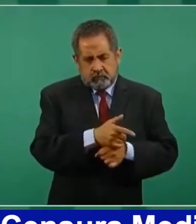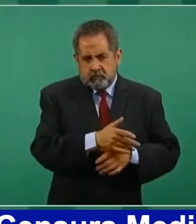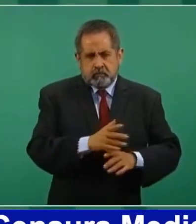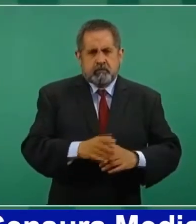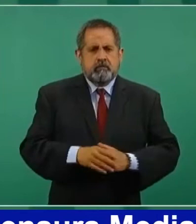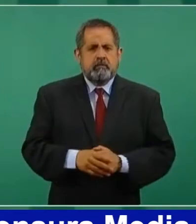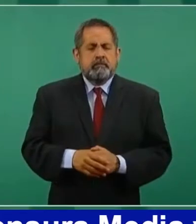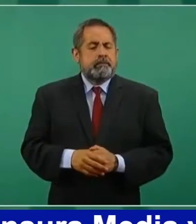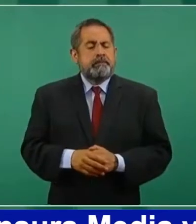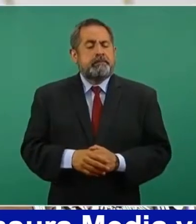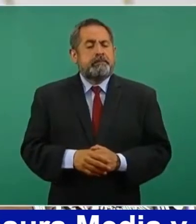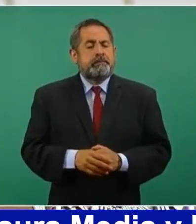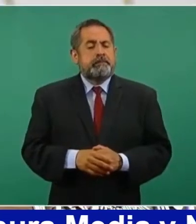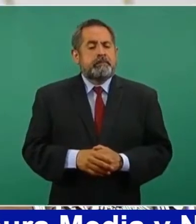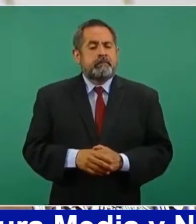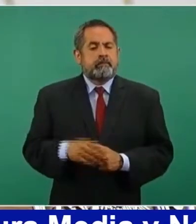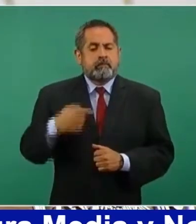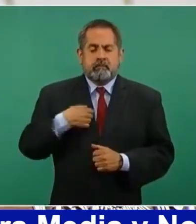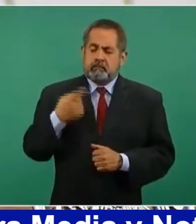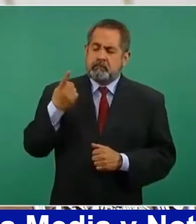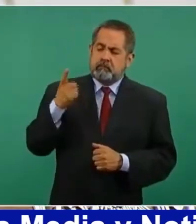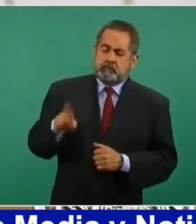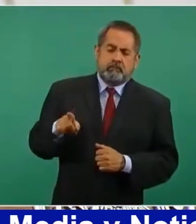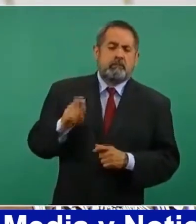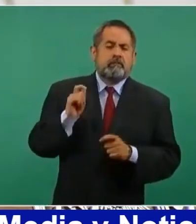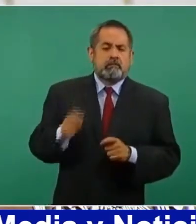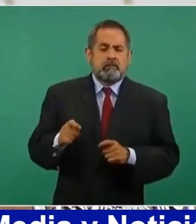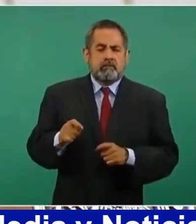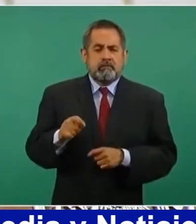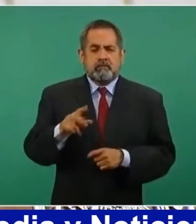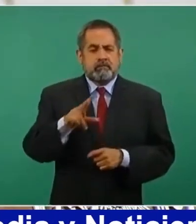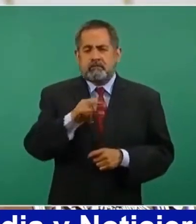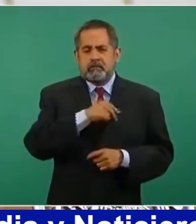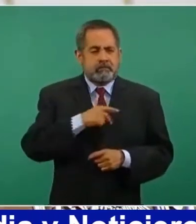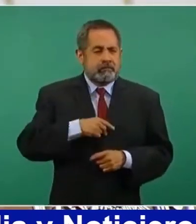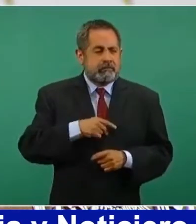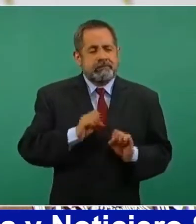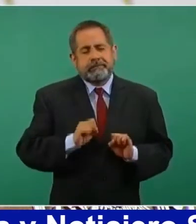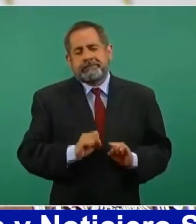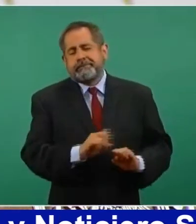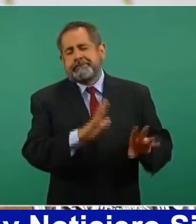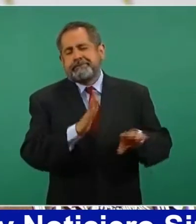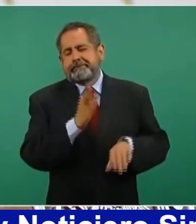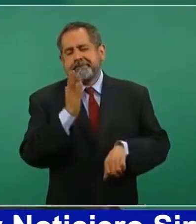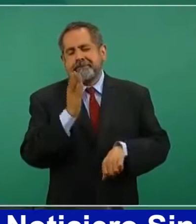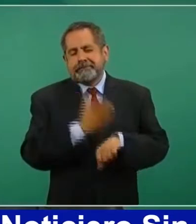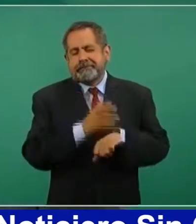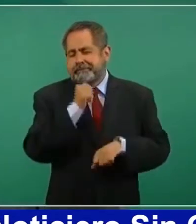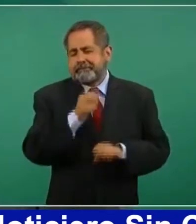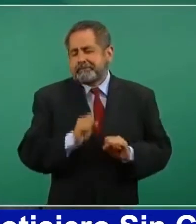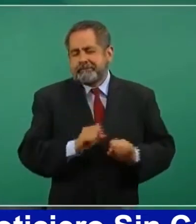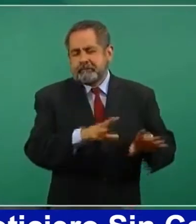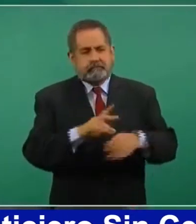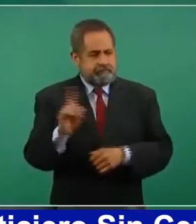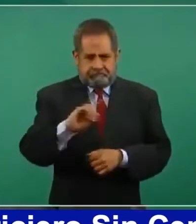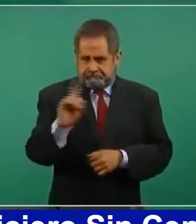La instrucción es que no haya impunidad, que todos